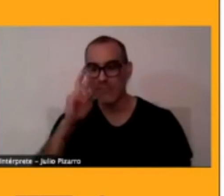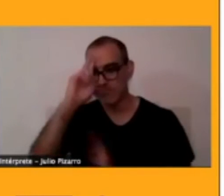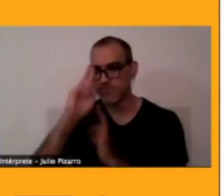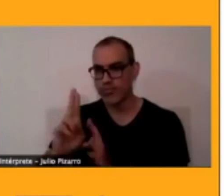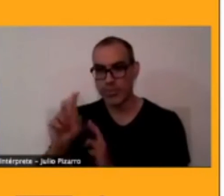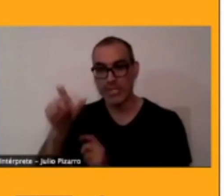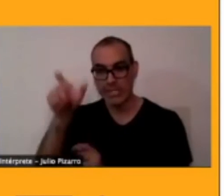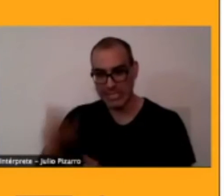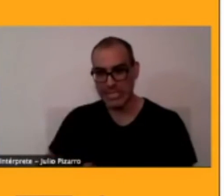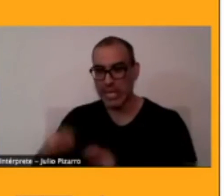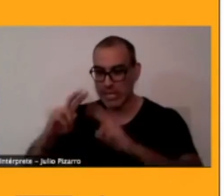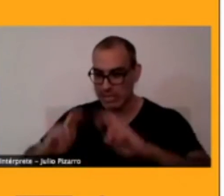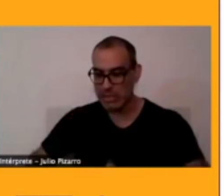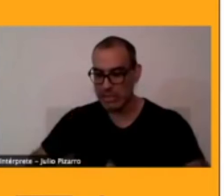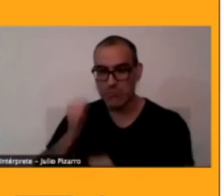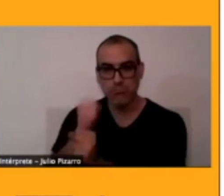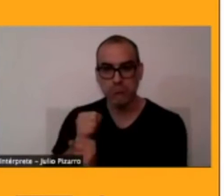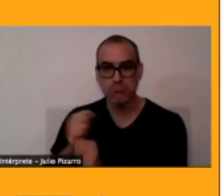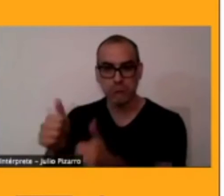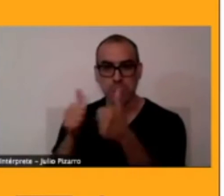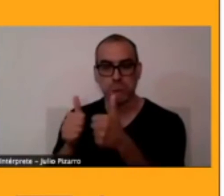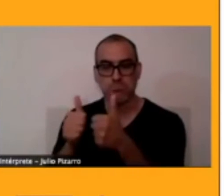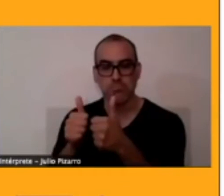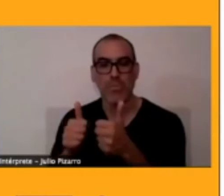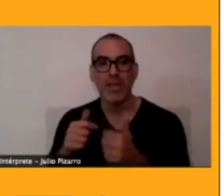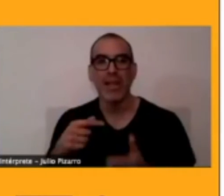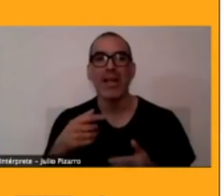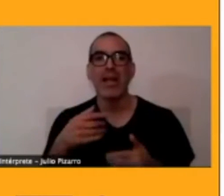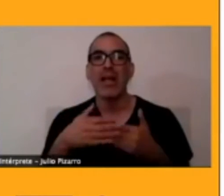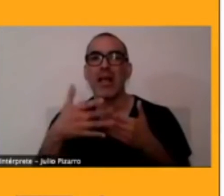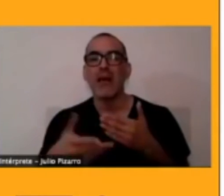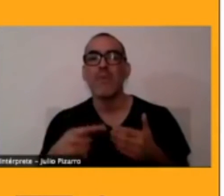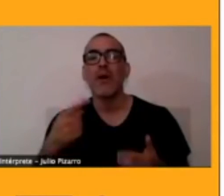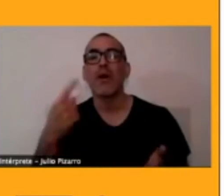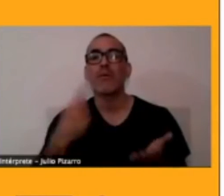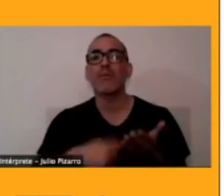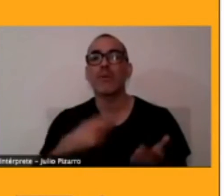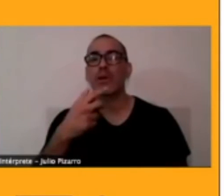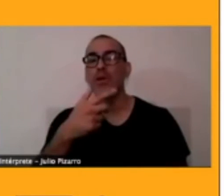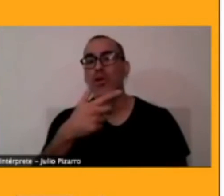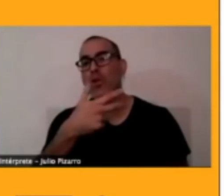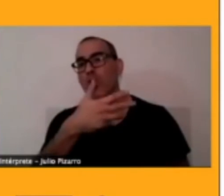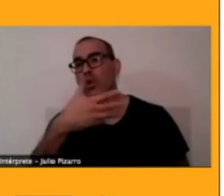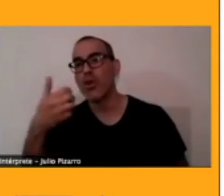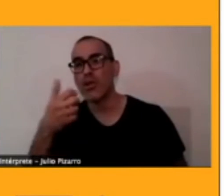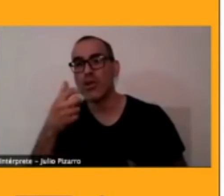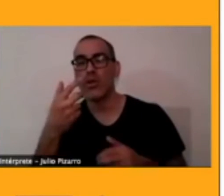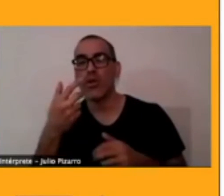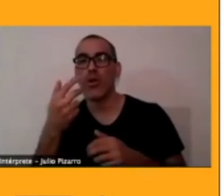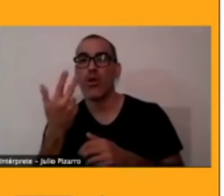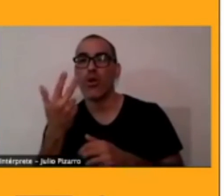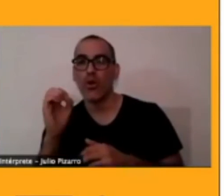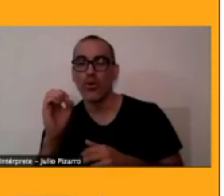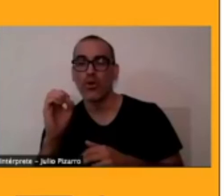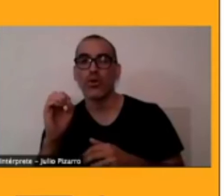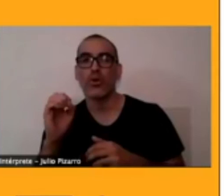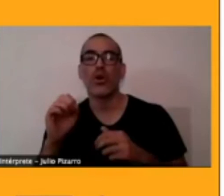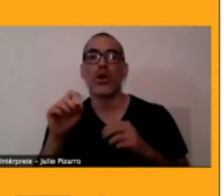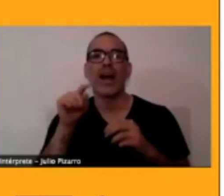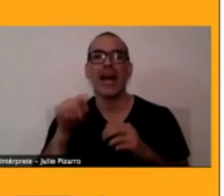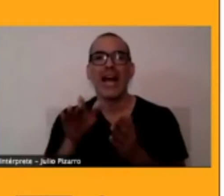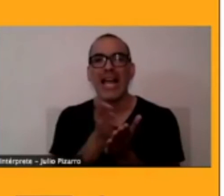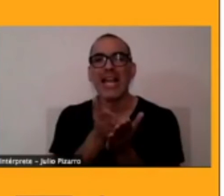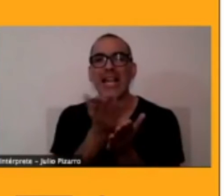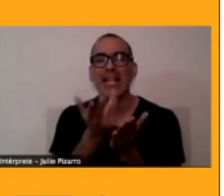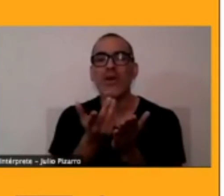eso, en 1908, tenemos a Schuller, que nos informa en su libro de los indios Nicanantai de